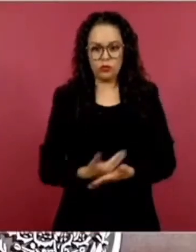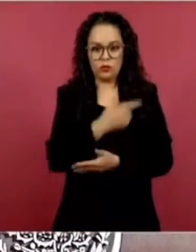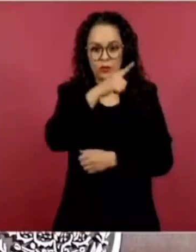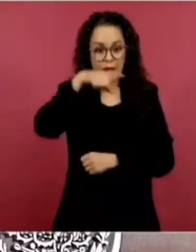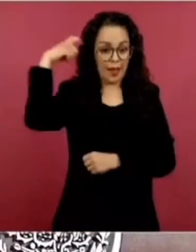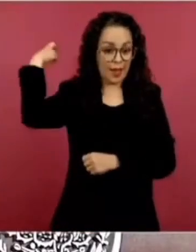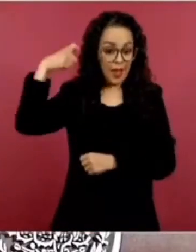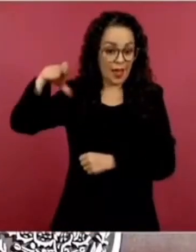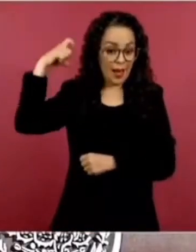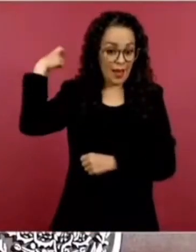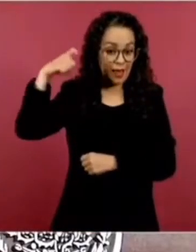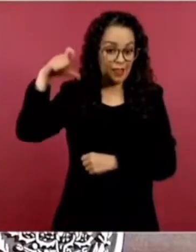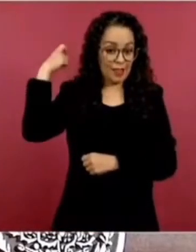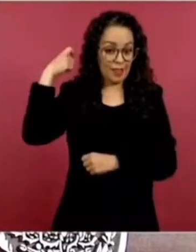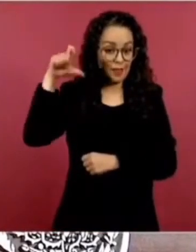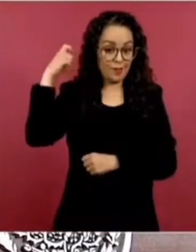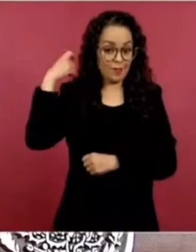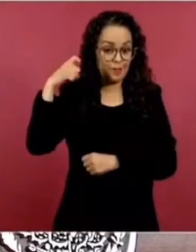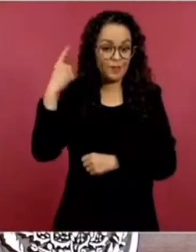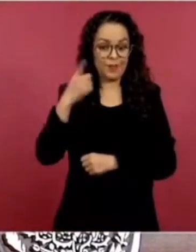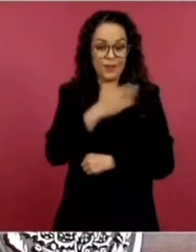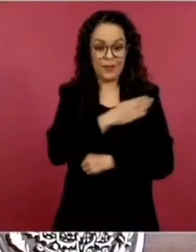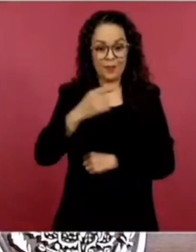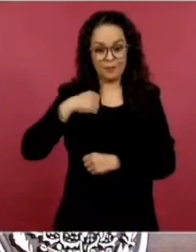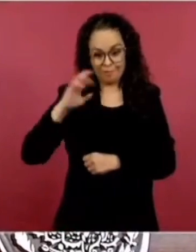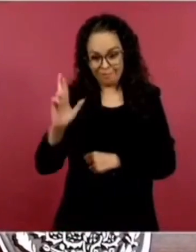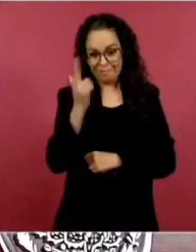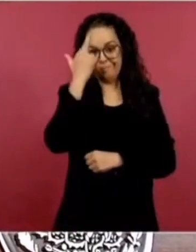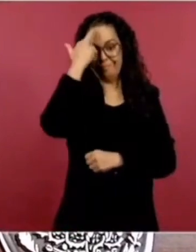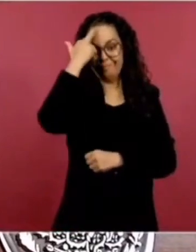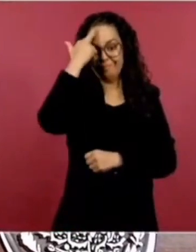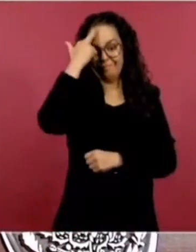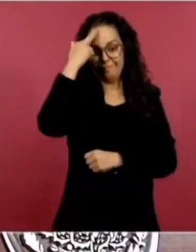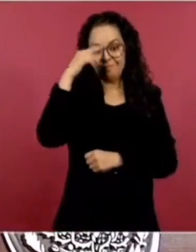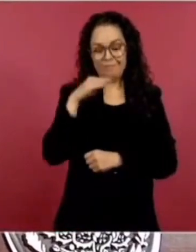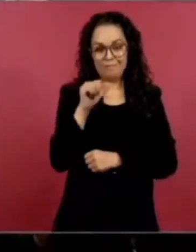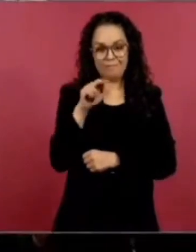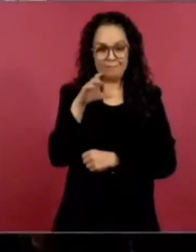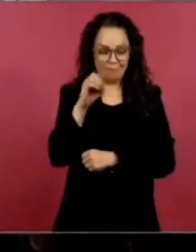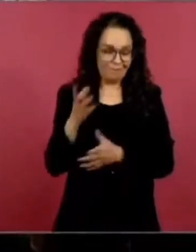Leyenda del béisbol. Qué bueno que me acuerdo del Mago.